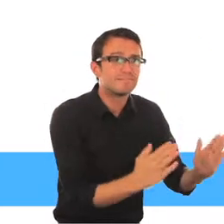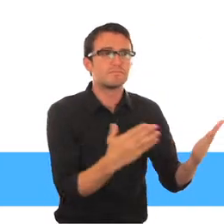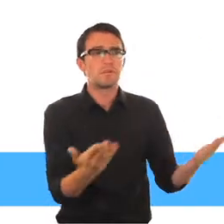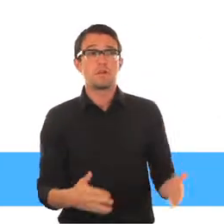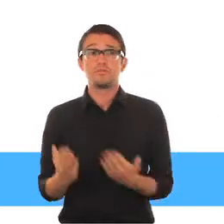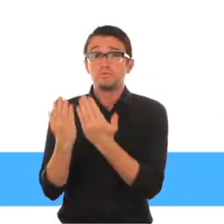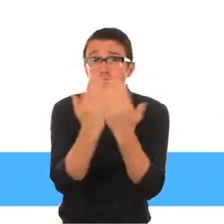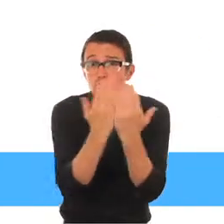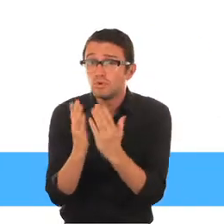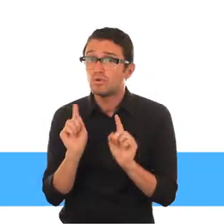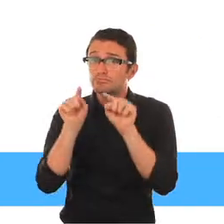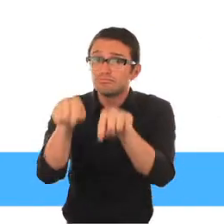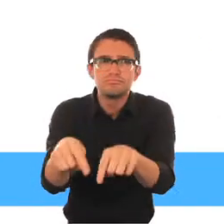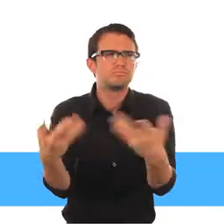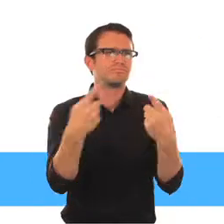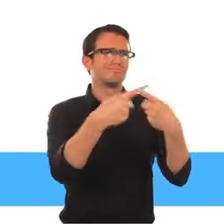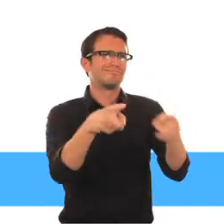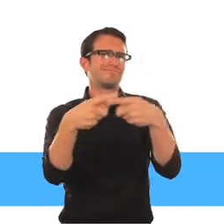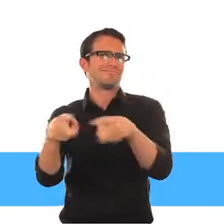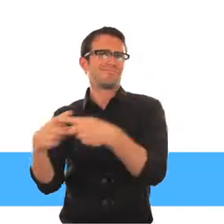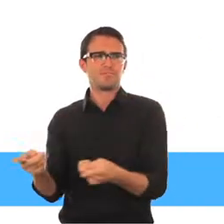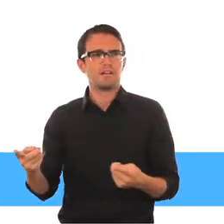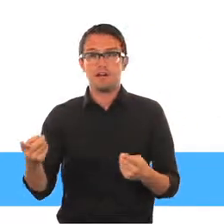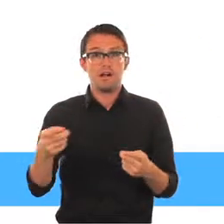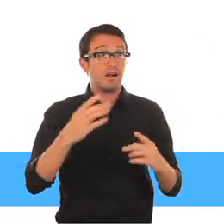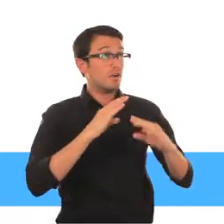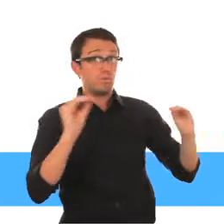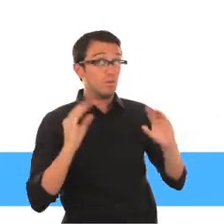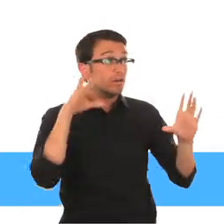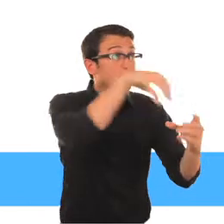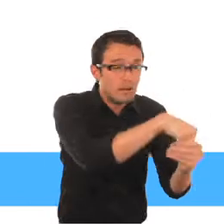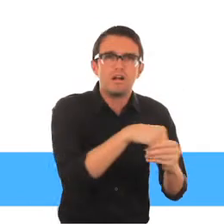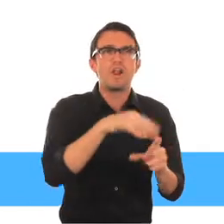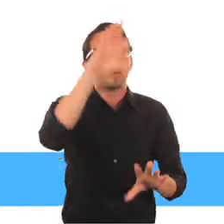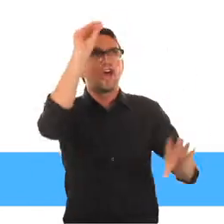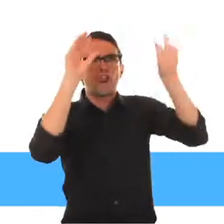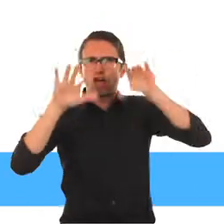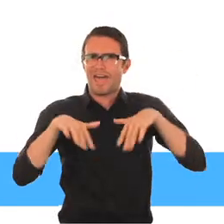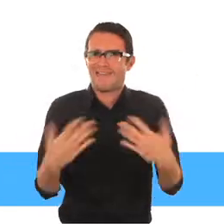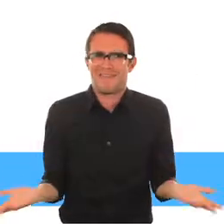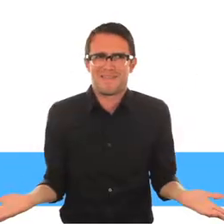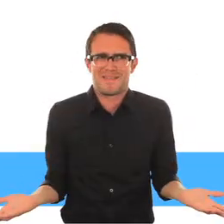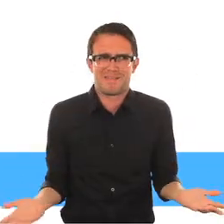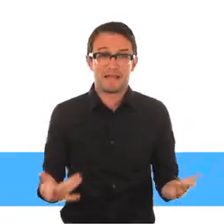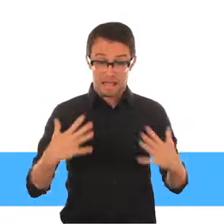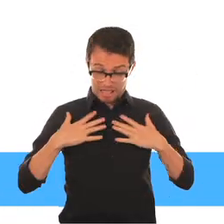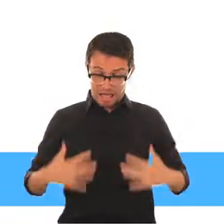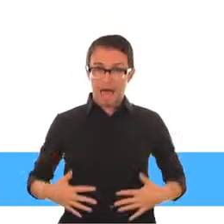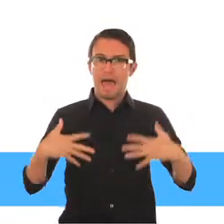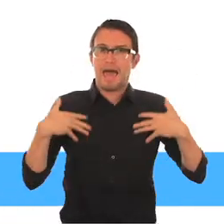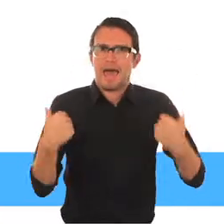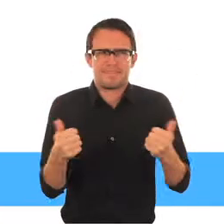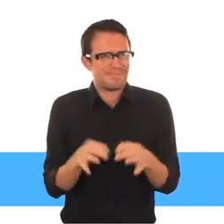participación permite a los niños formar nuevas amistades y desarrollar sus habilidades Expresar su creatividad Mejorar su salud física y mental Y